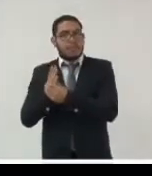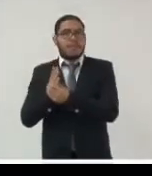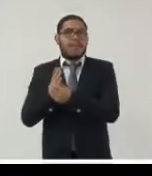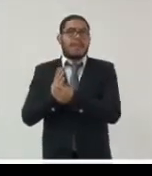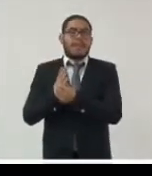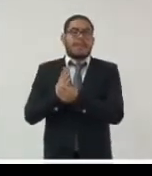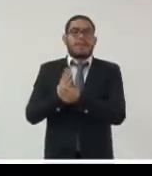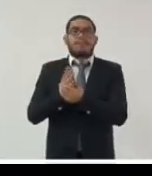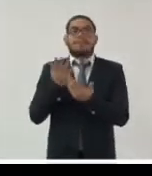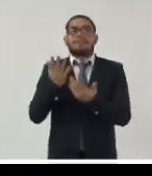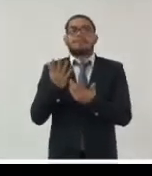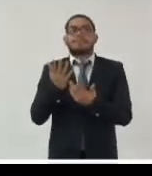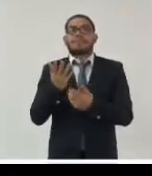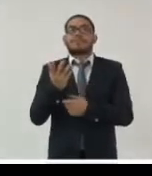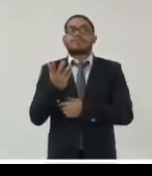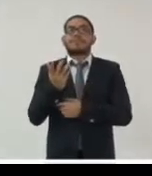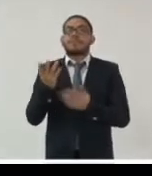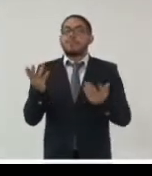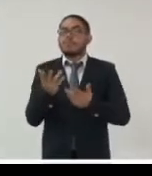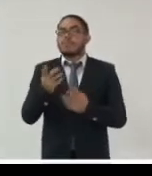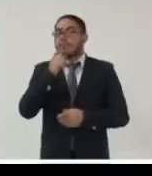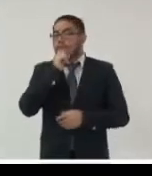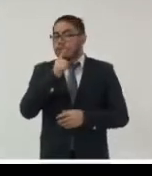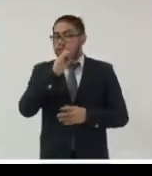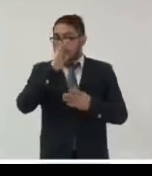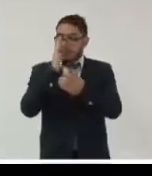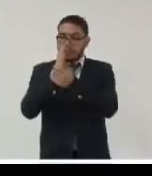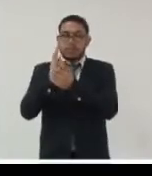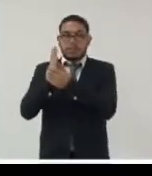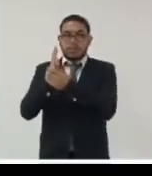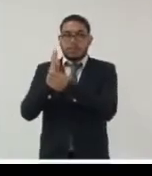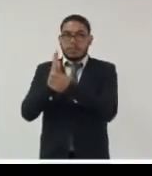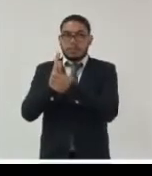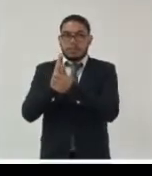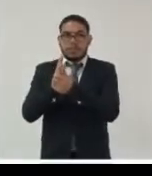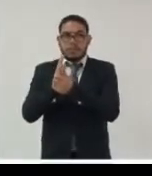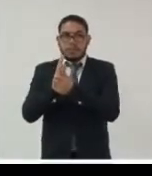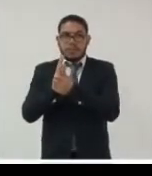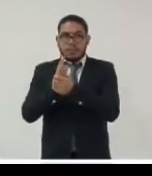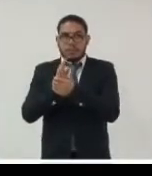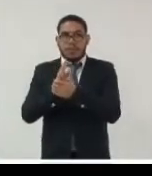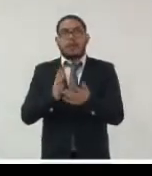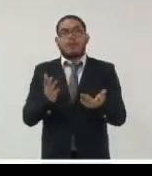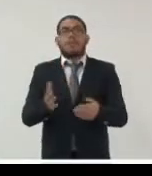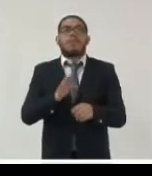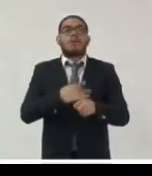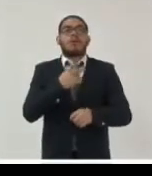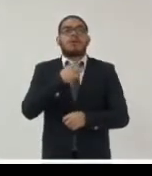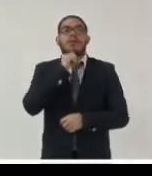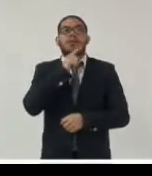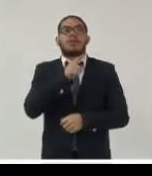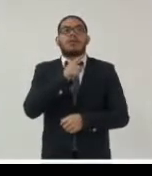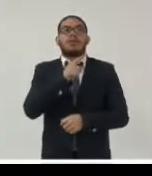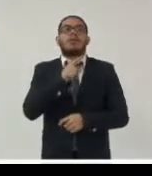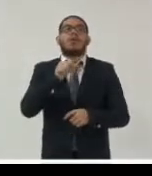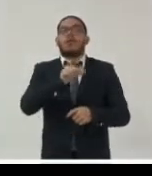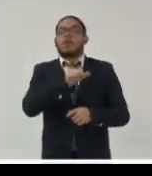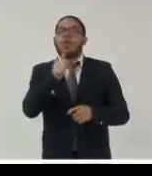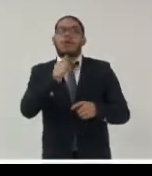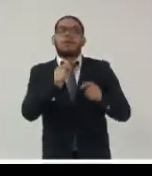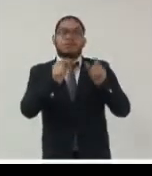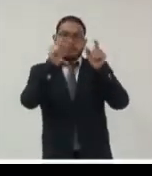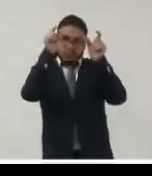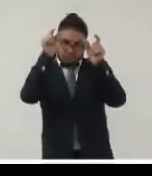archivístico en un modelo OAS en un archivo OAS pues os presenta entonces otra línea del